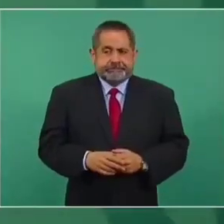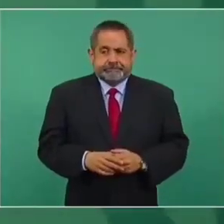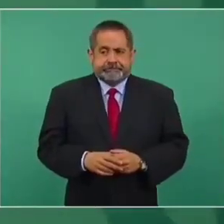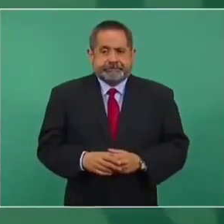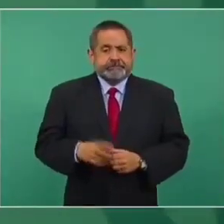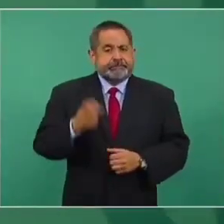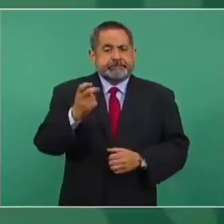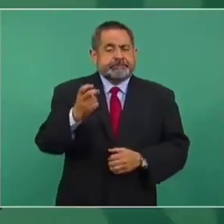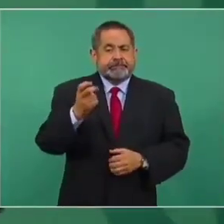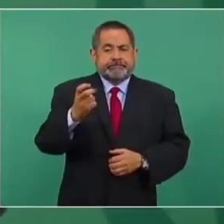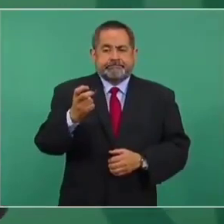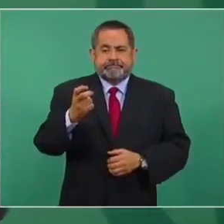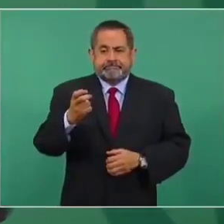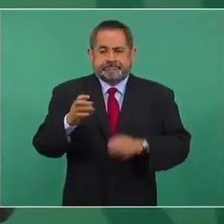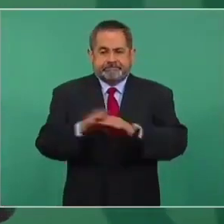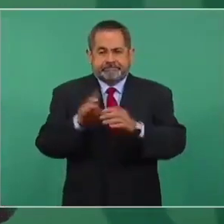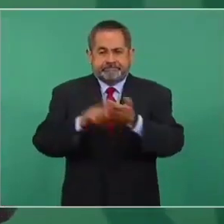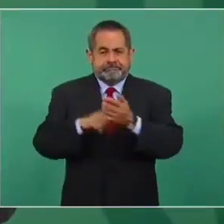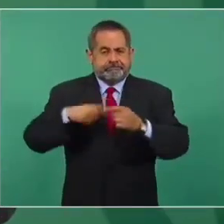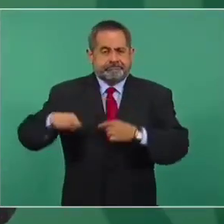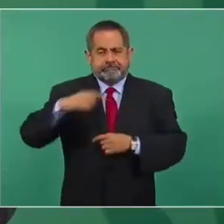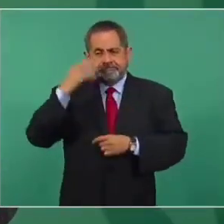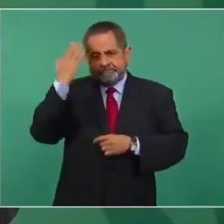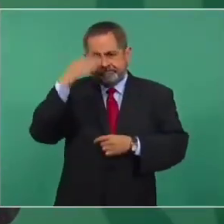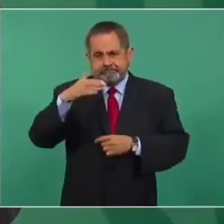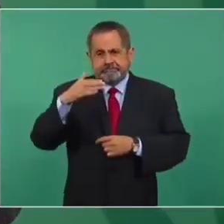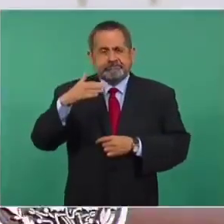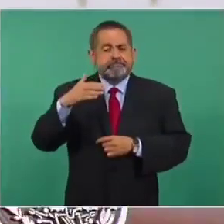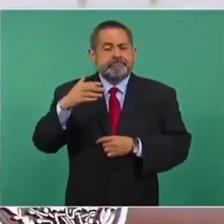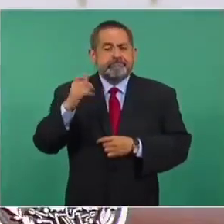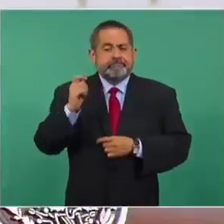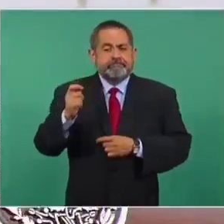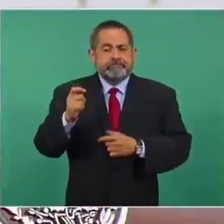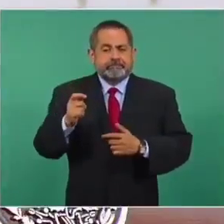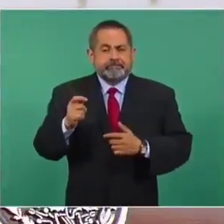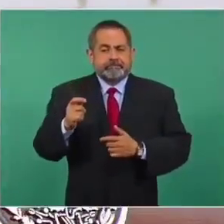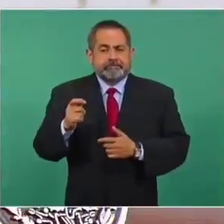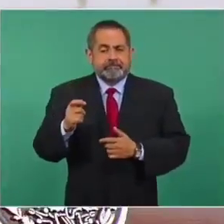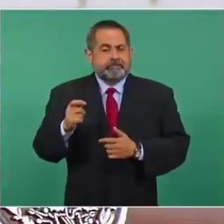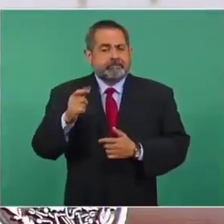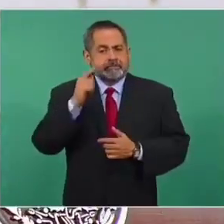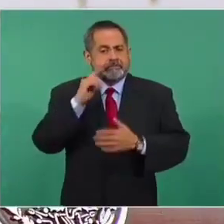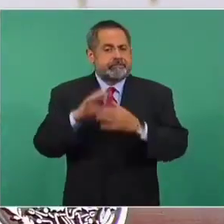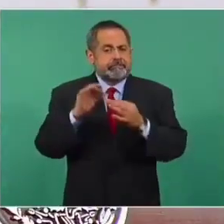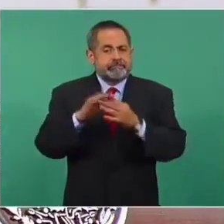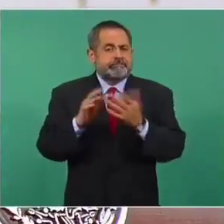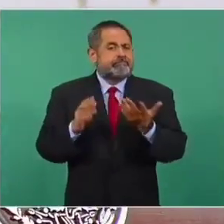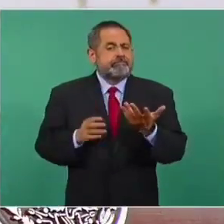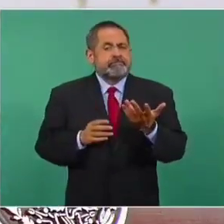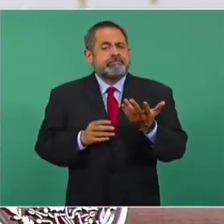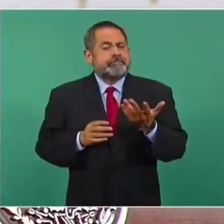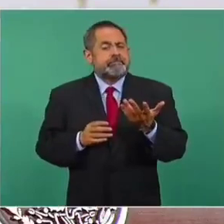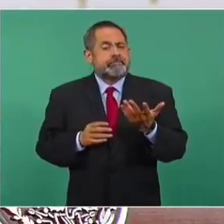sólo lo usaron para sacar